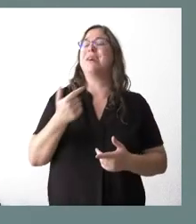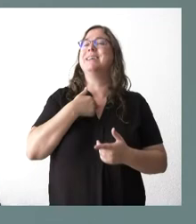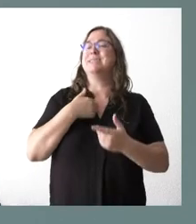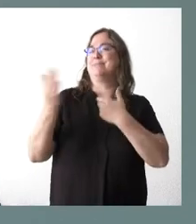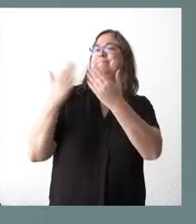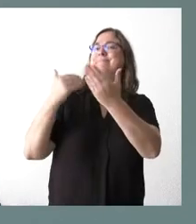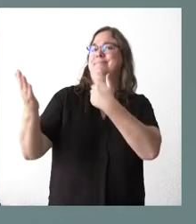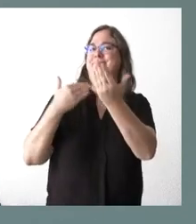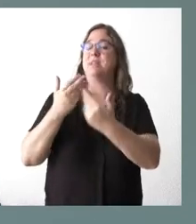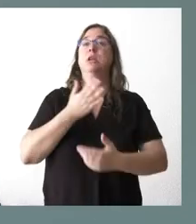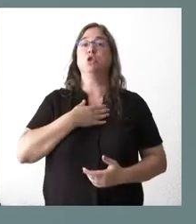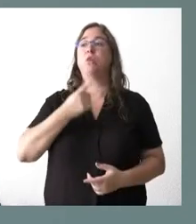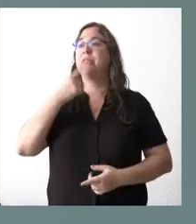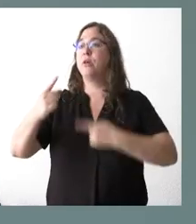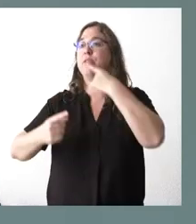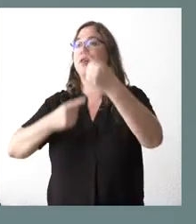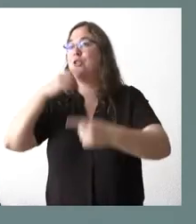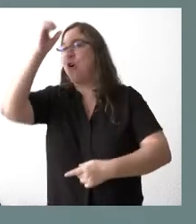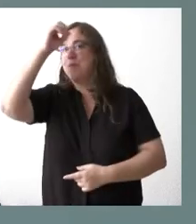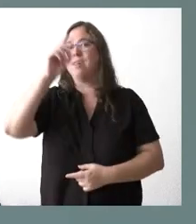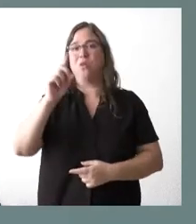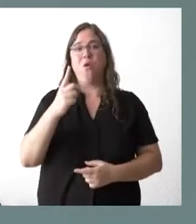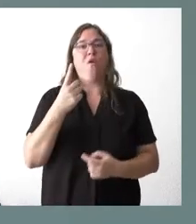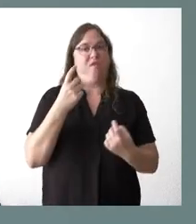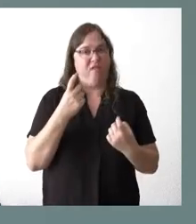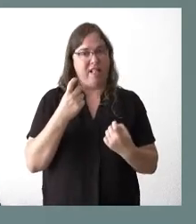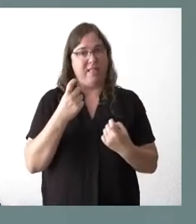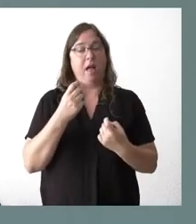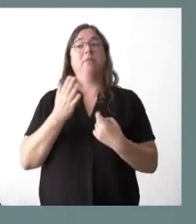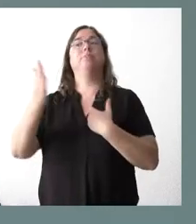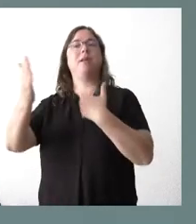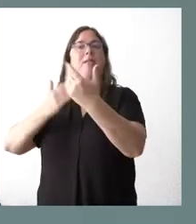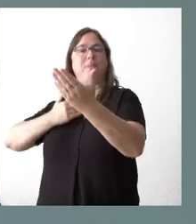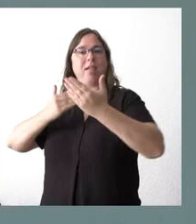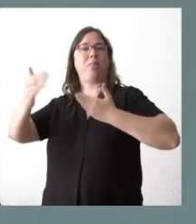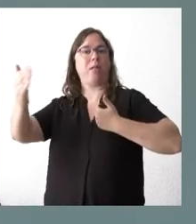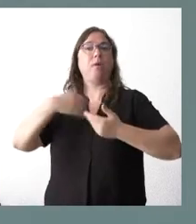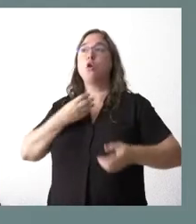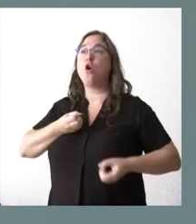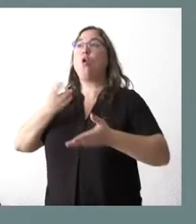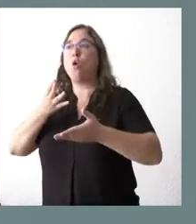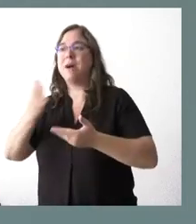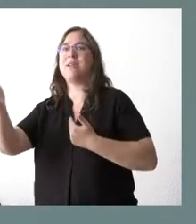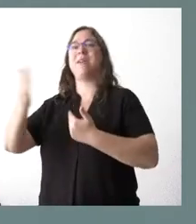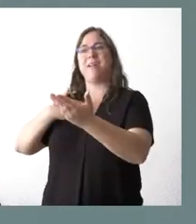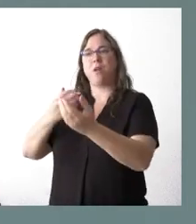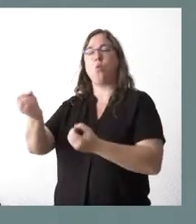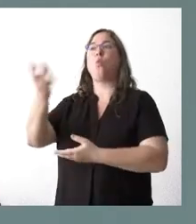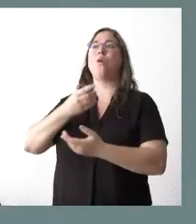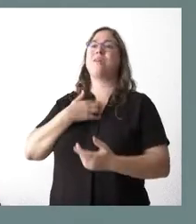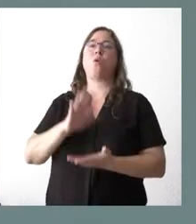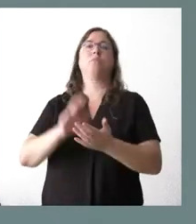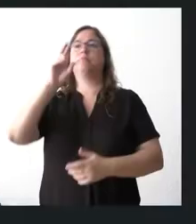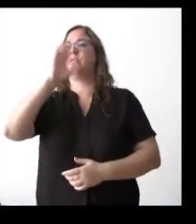porque nosotros digamos lo que pensamos. Pasa porque sepamos lo que piensa el Gobierno y podamos opinar a tiempo antes de que el Gobierno apruebe.